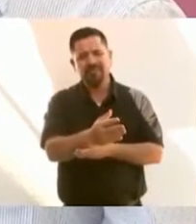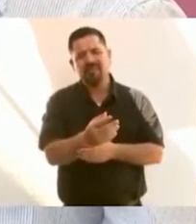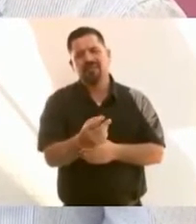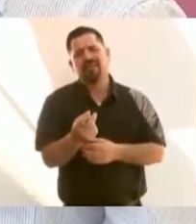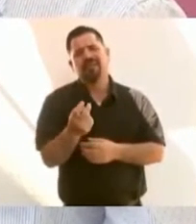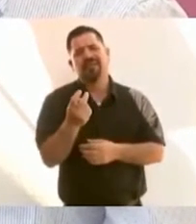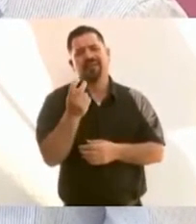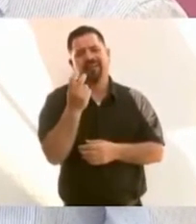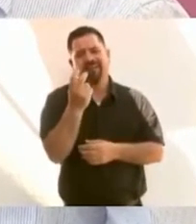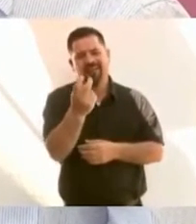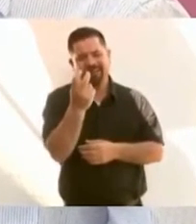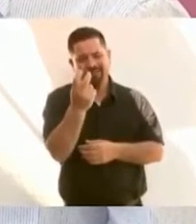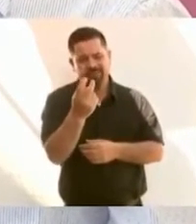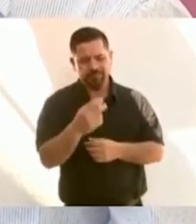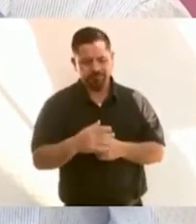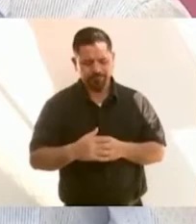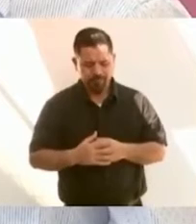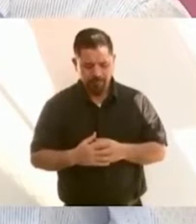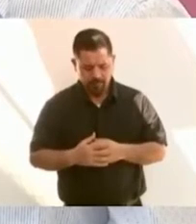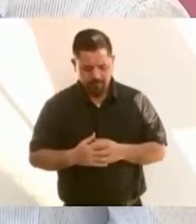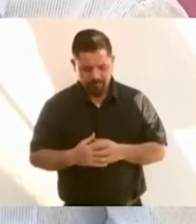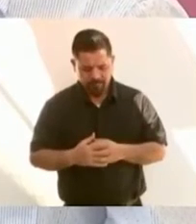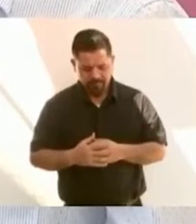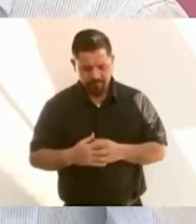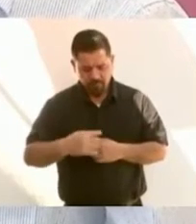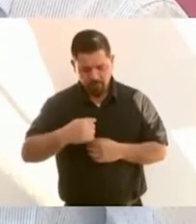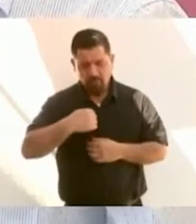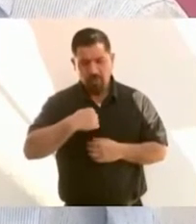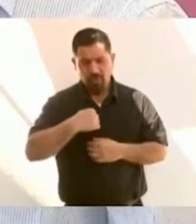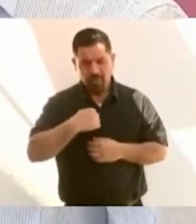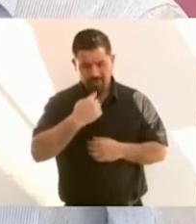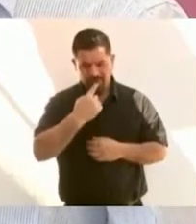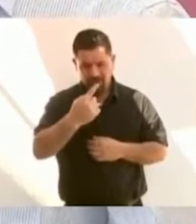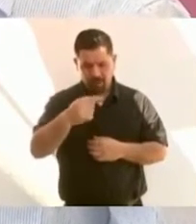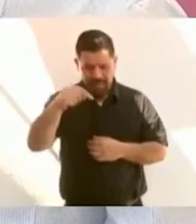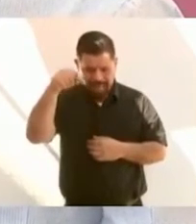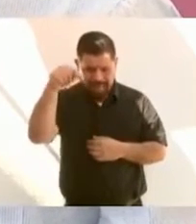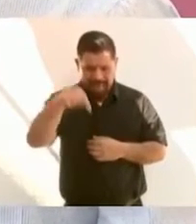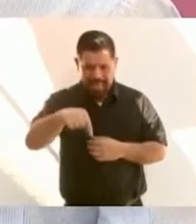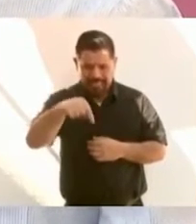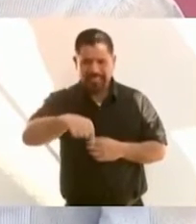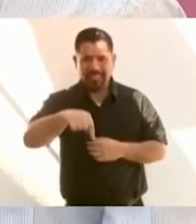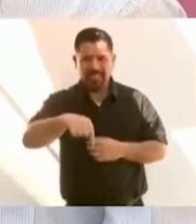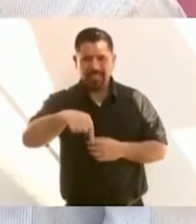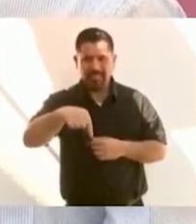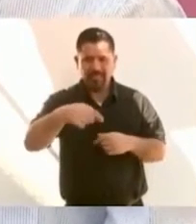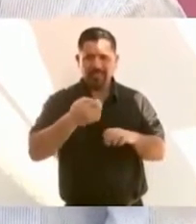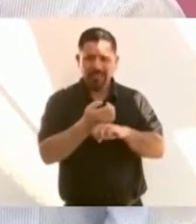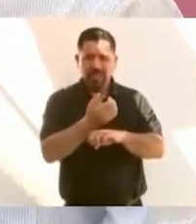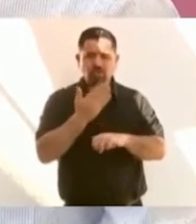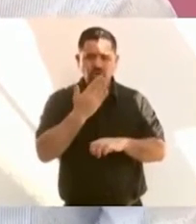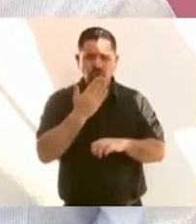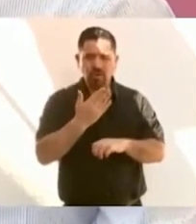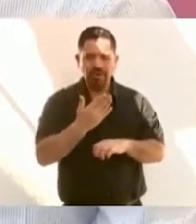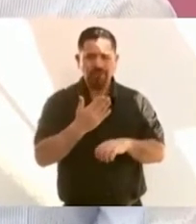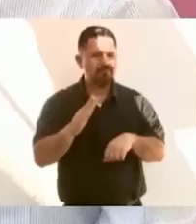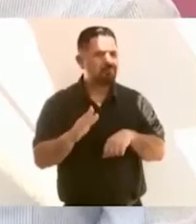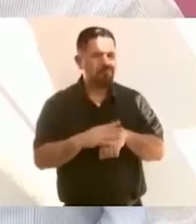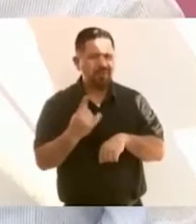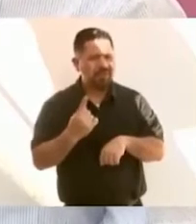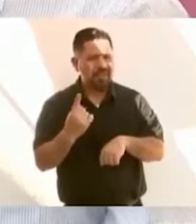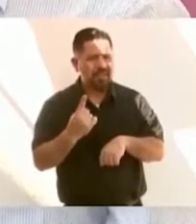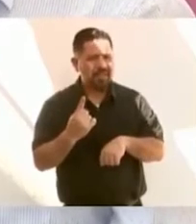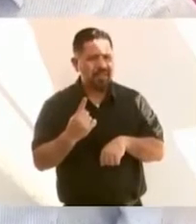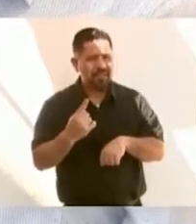lo digo aquí en Sonora por la